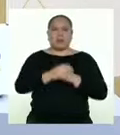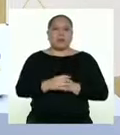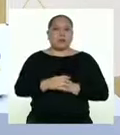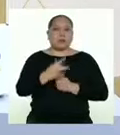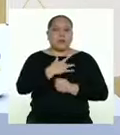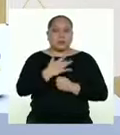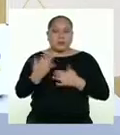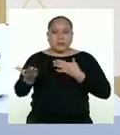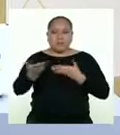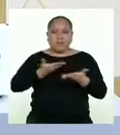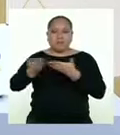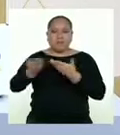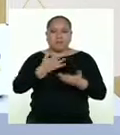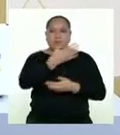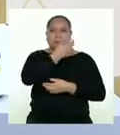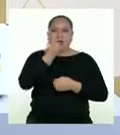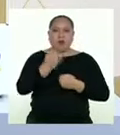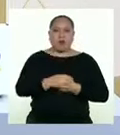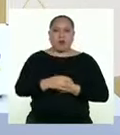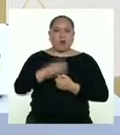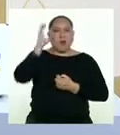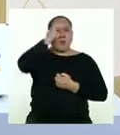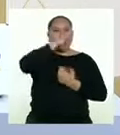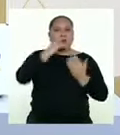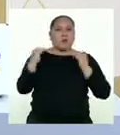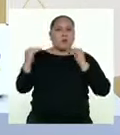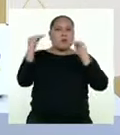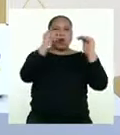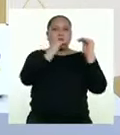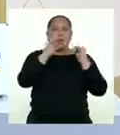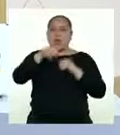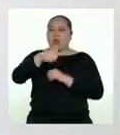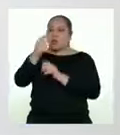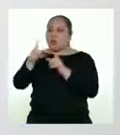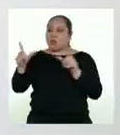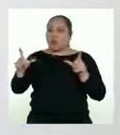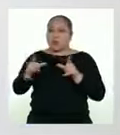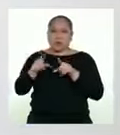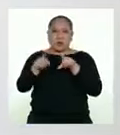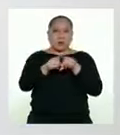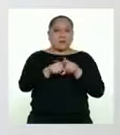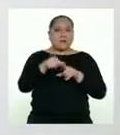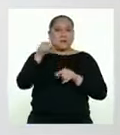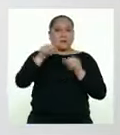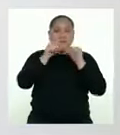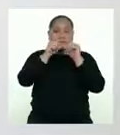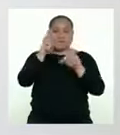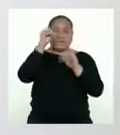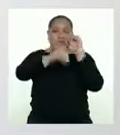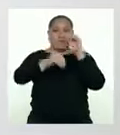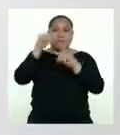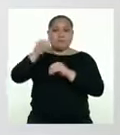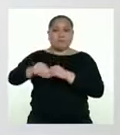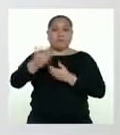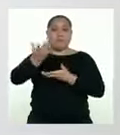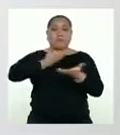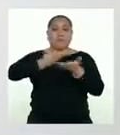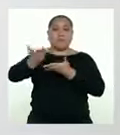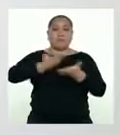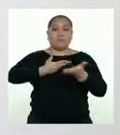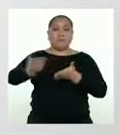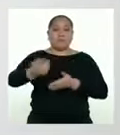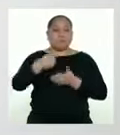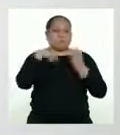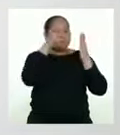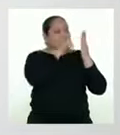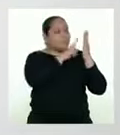más armoniosa. Y permite que busquemos la igualdad en otros espacios también. Así seguimos estableciendo una relación entre